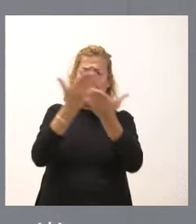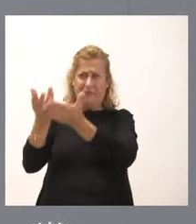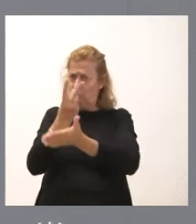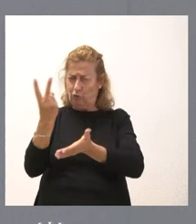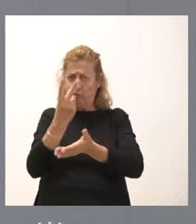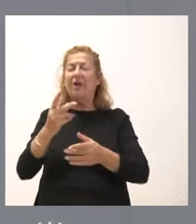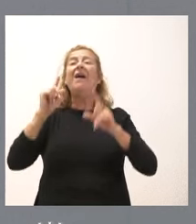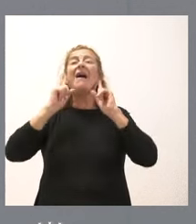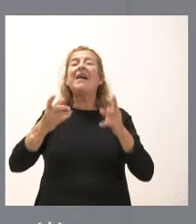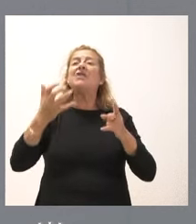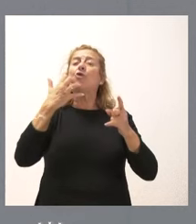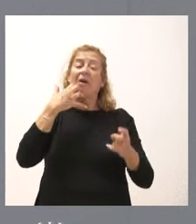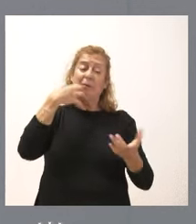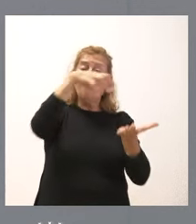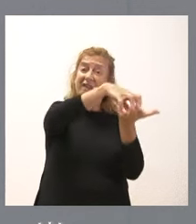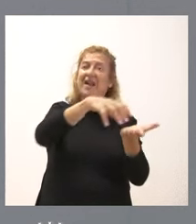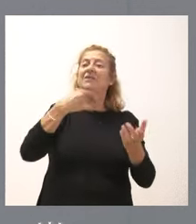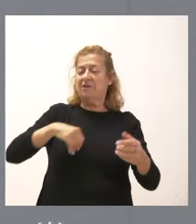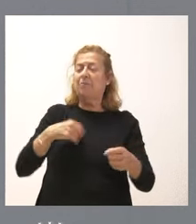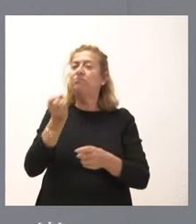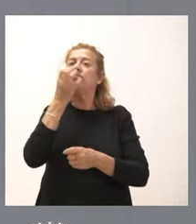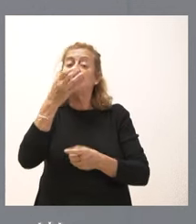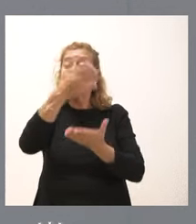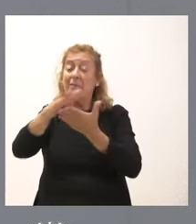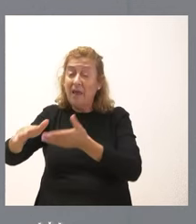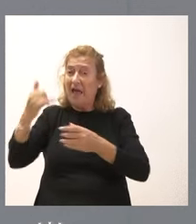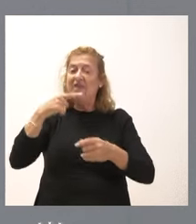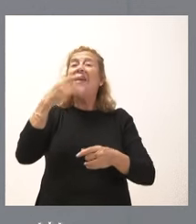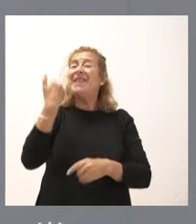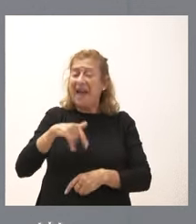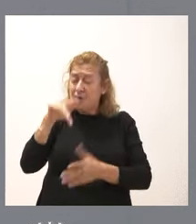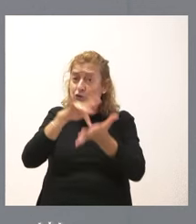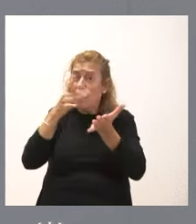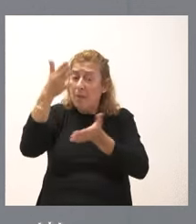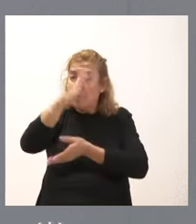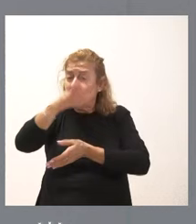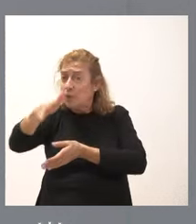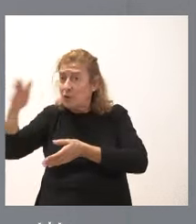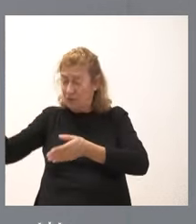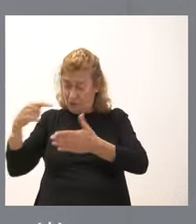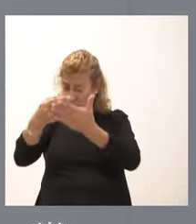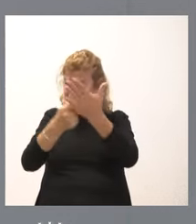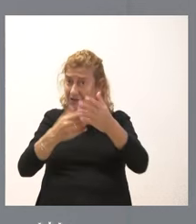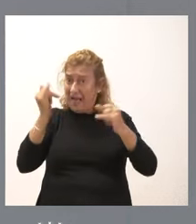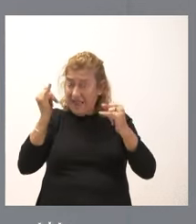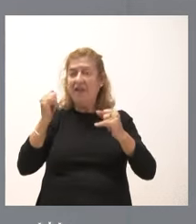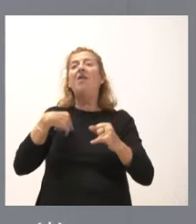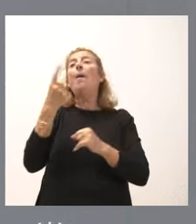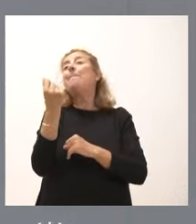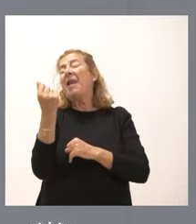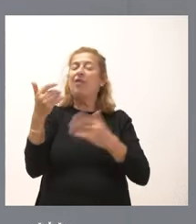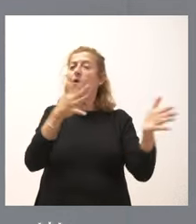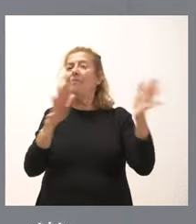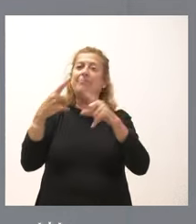explotaciones que han declarado la enfermedad y consten muertes en la base de datos del registro bovino, se ha establecido un precio medio de